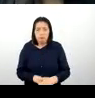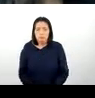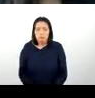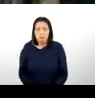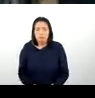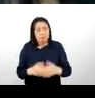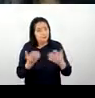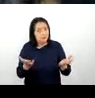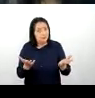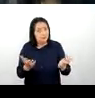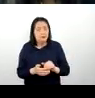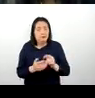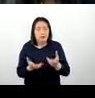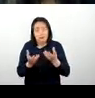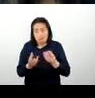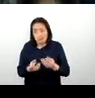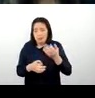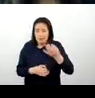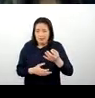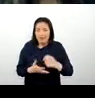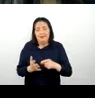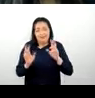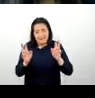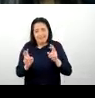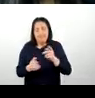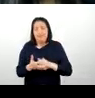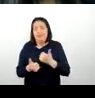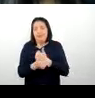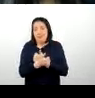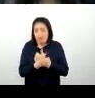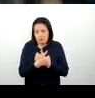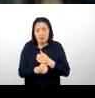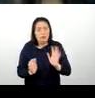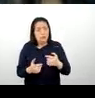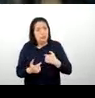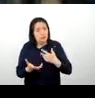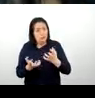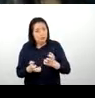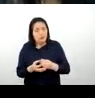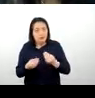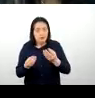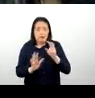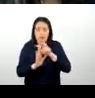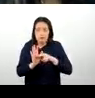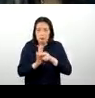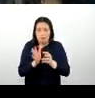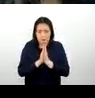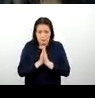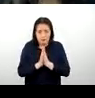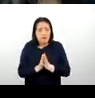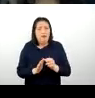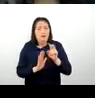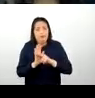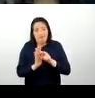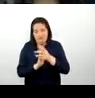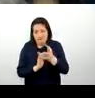Bueno, eso sería lo poco realmente de lo que viene a ser Ayacucho y quiero dejarles con un video por favor, el video de lo